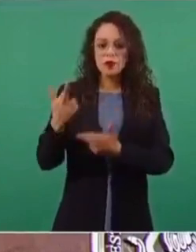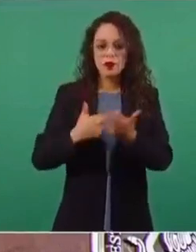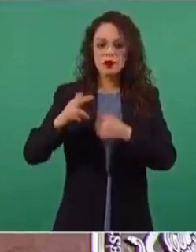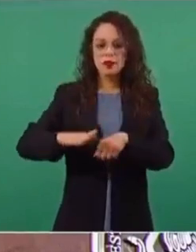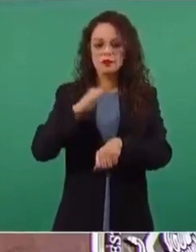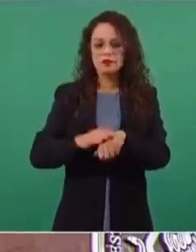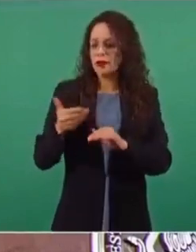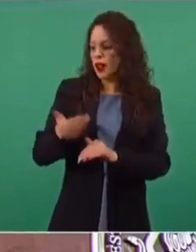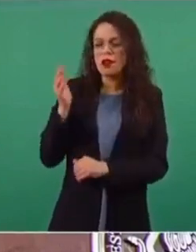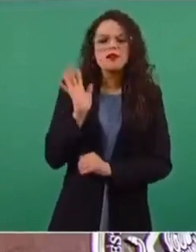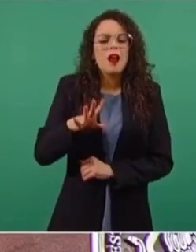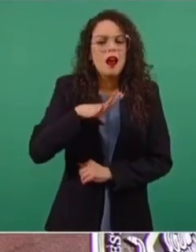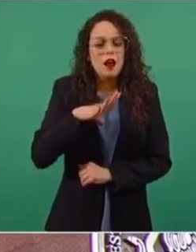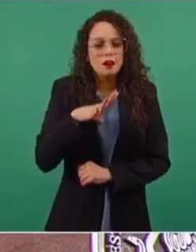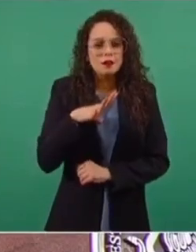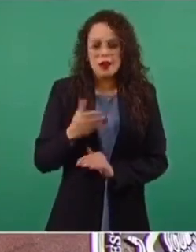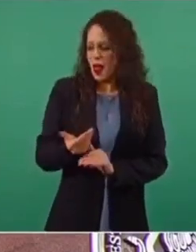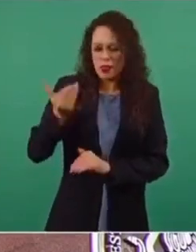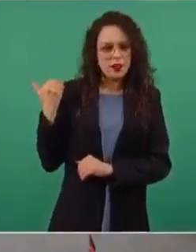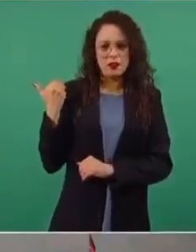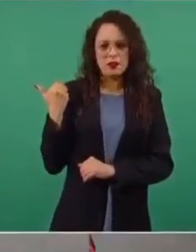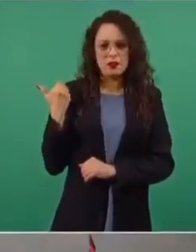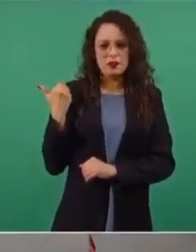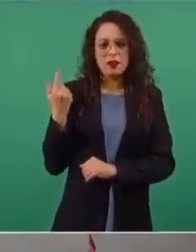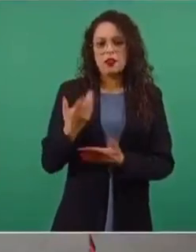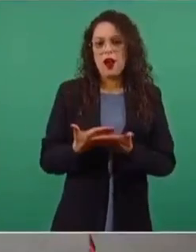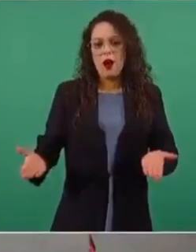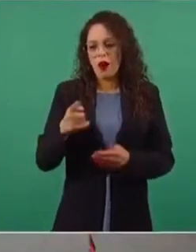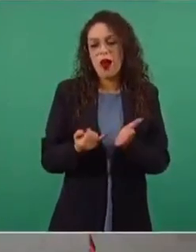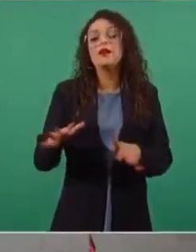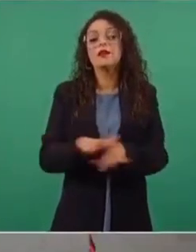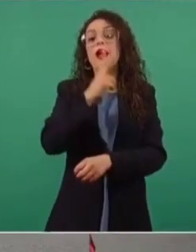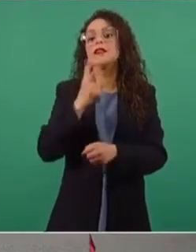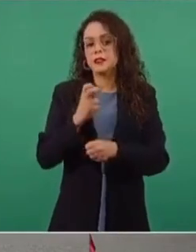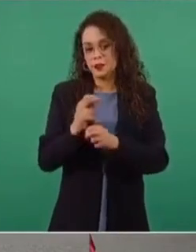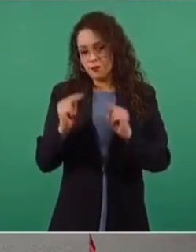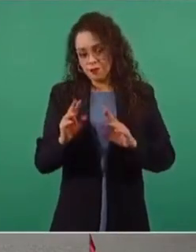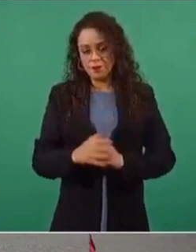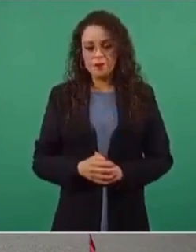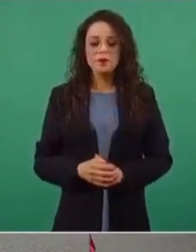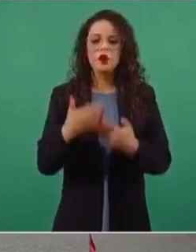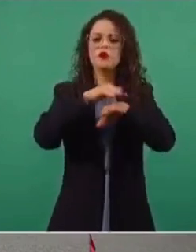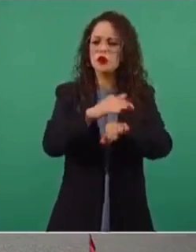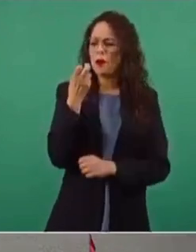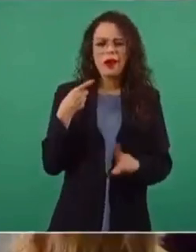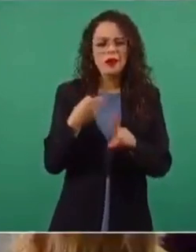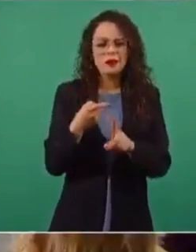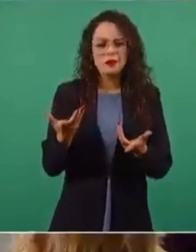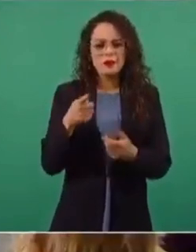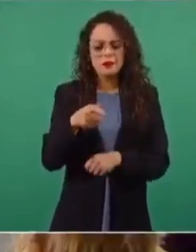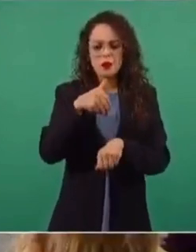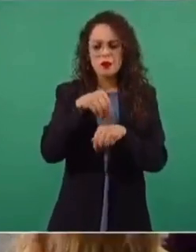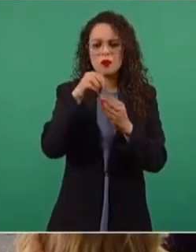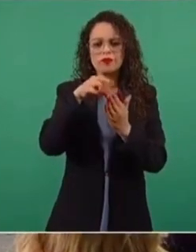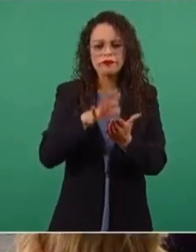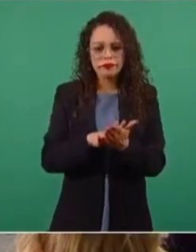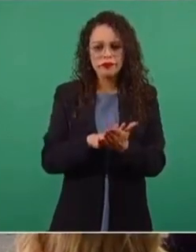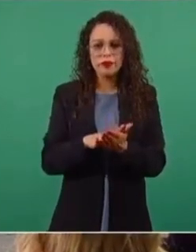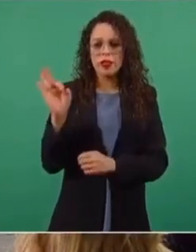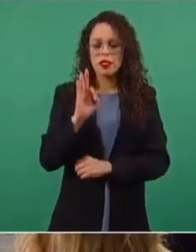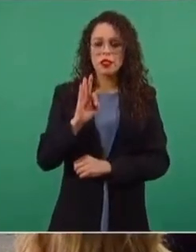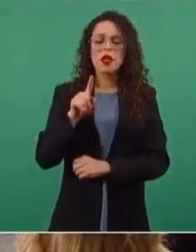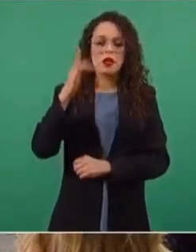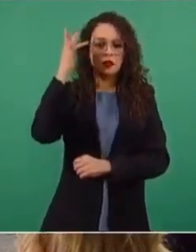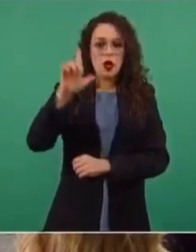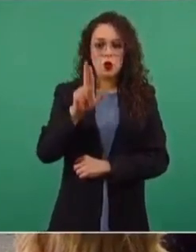que se tenía antes de que tomaran esta determinación. Justo sobre ese asunto, ¿este tipo de calificaciones eventualmente en un futuro no afectaría, por ejemplo, el caso de los vuelos